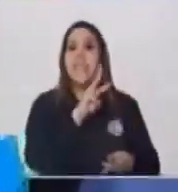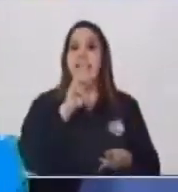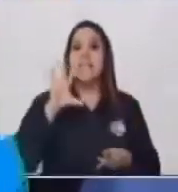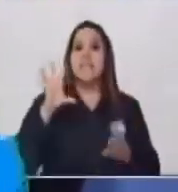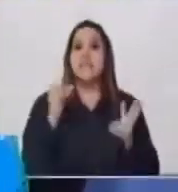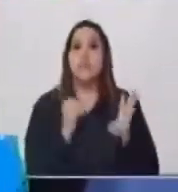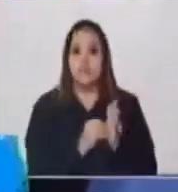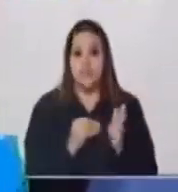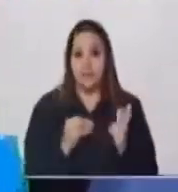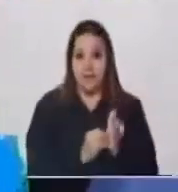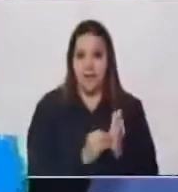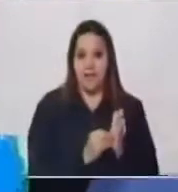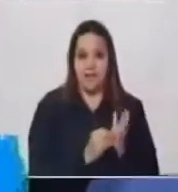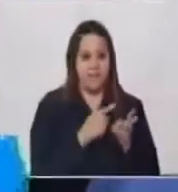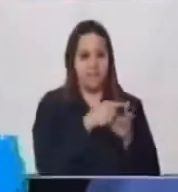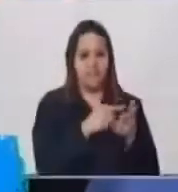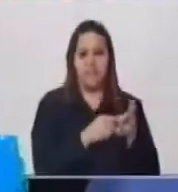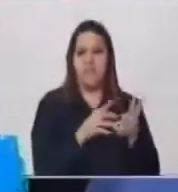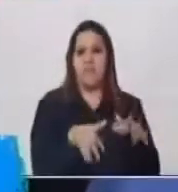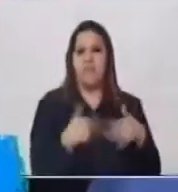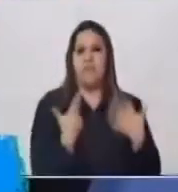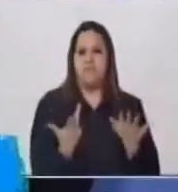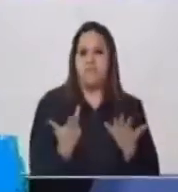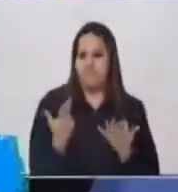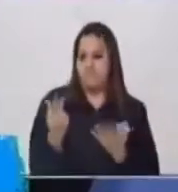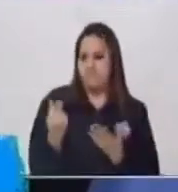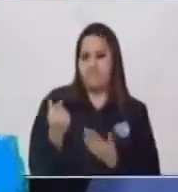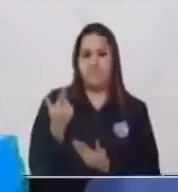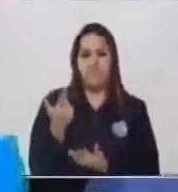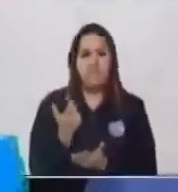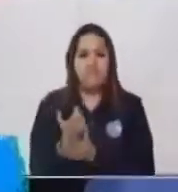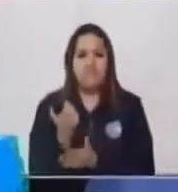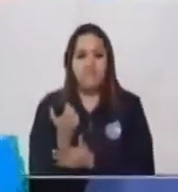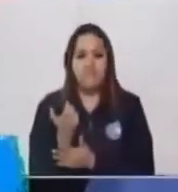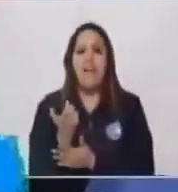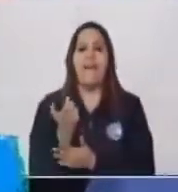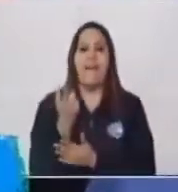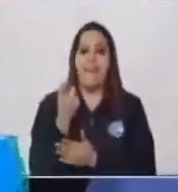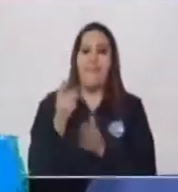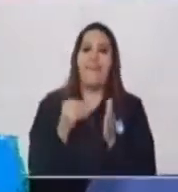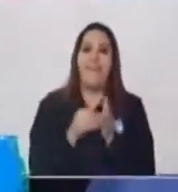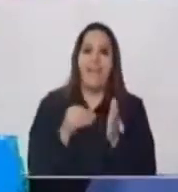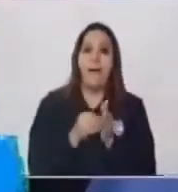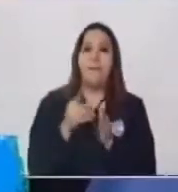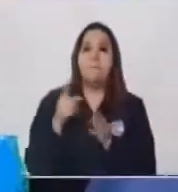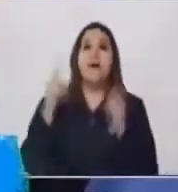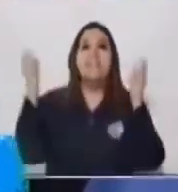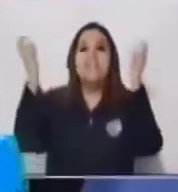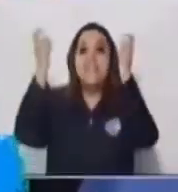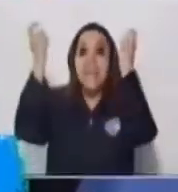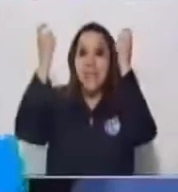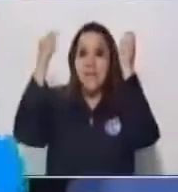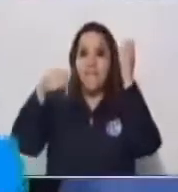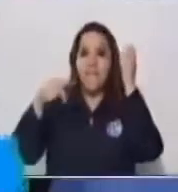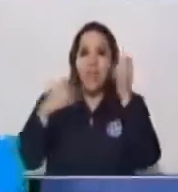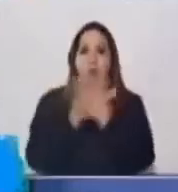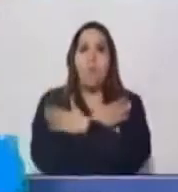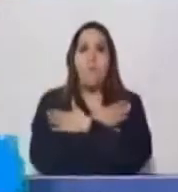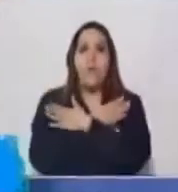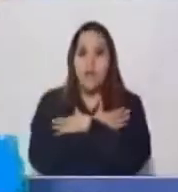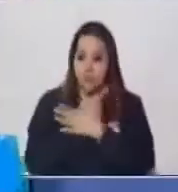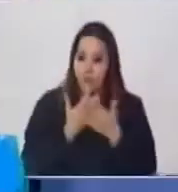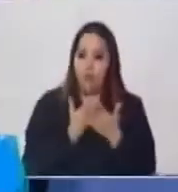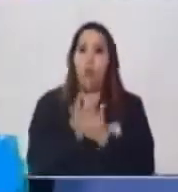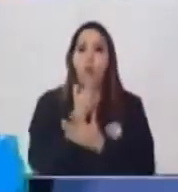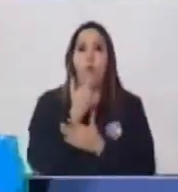Quetzal ¿Para qué? Para celebrarle el cumpleaños Al hermano pequeño Y poderle comprar un pastel